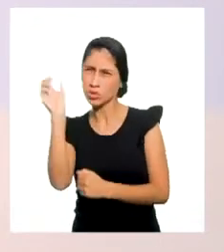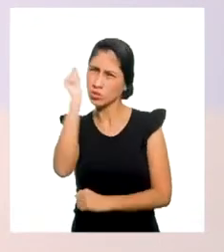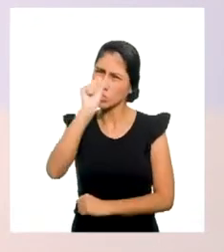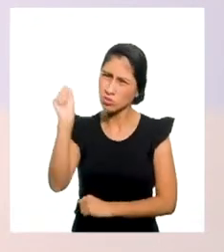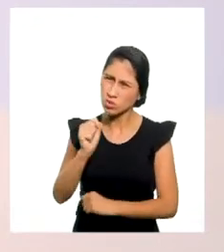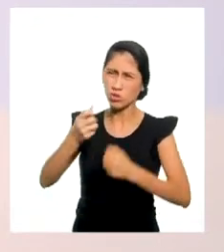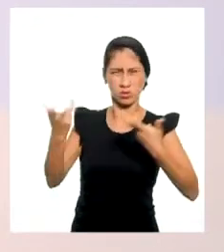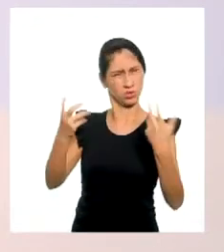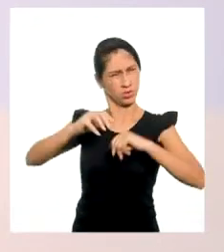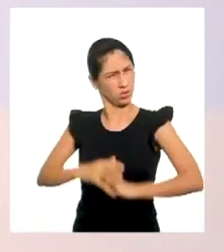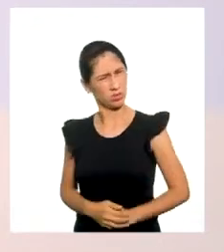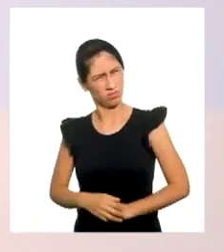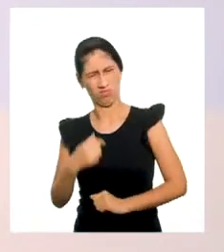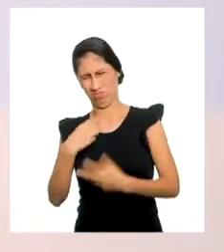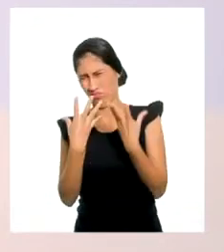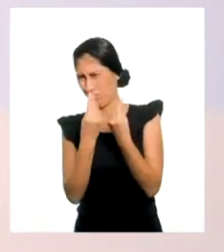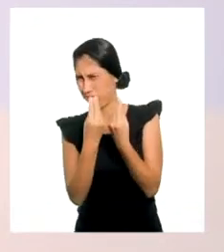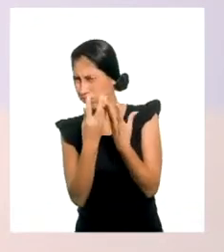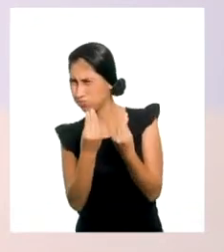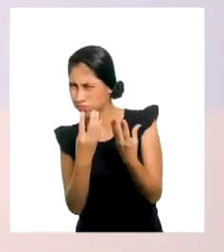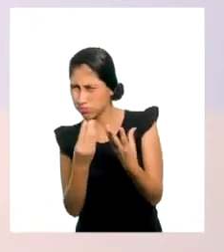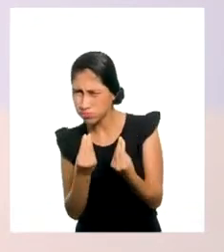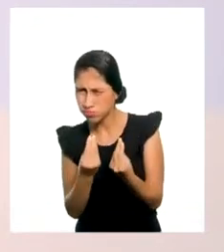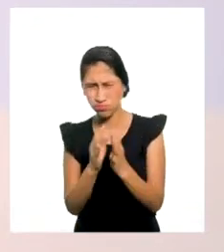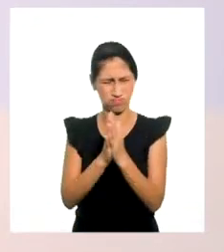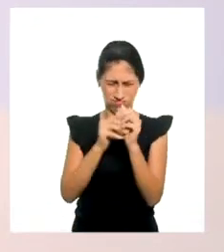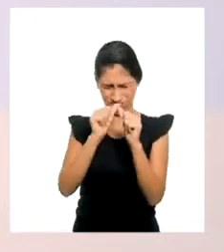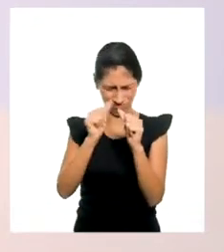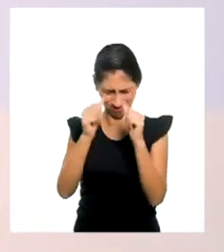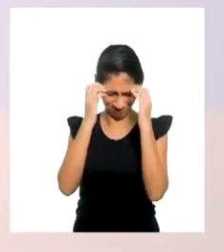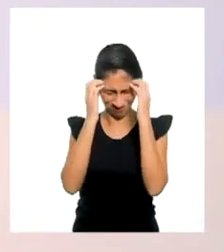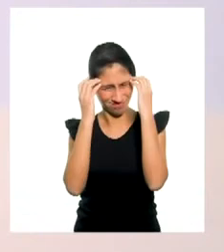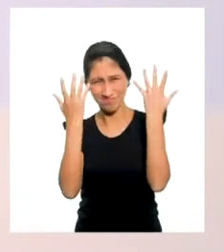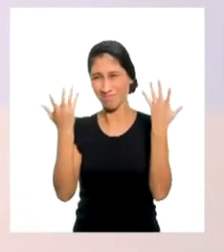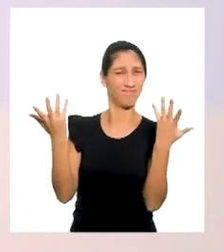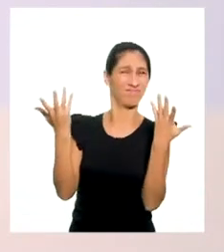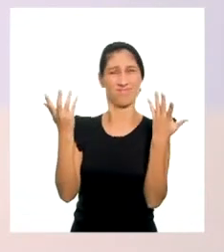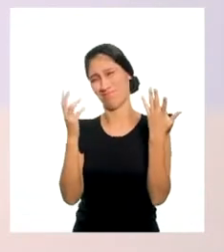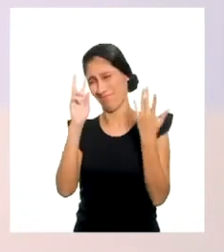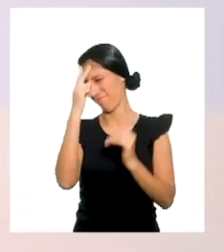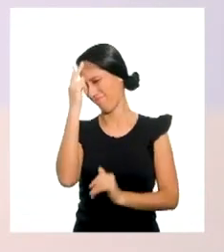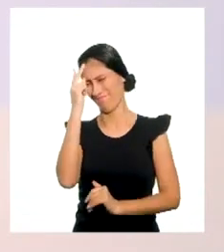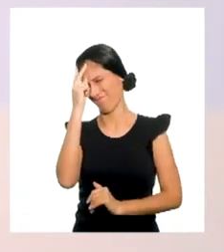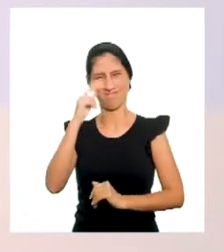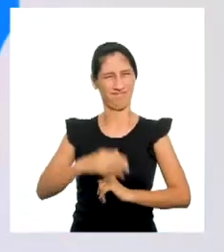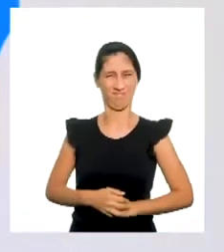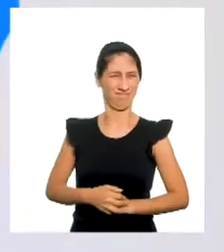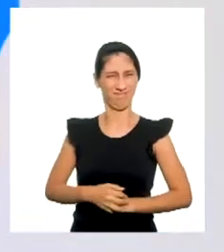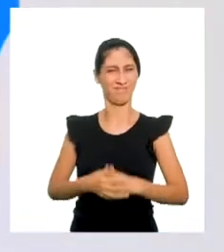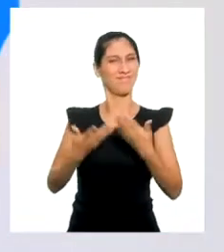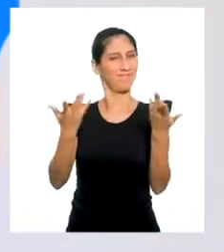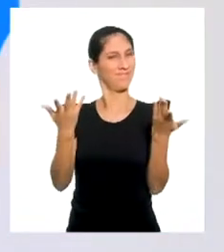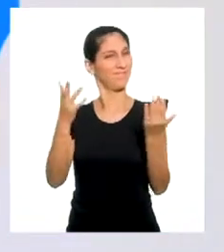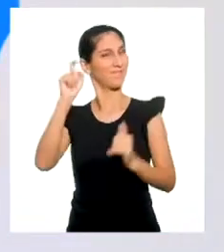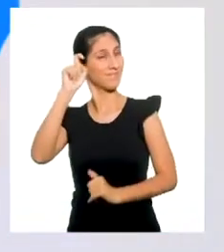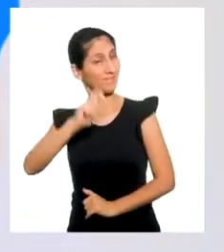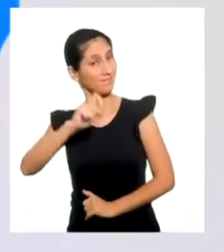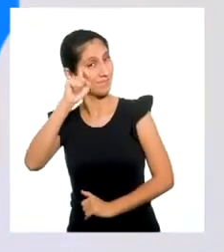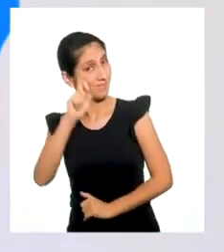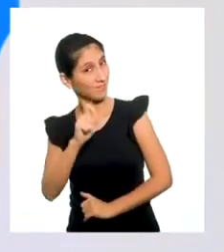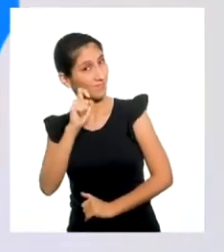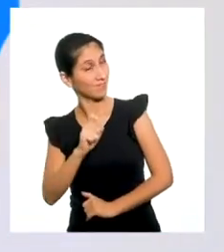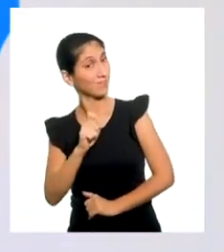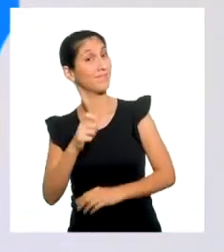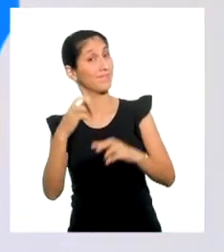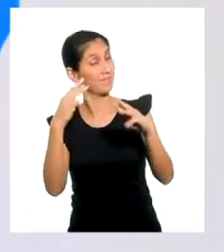soles y son muchos números y me confundo. ¡Necesitas un